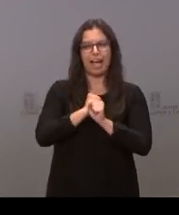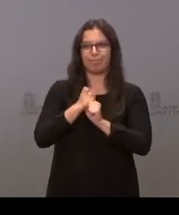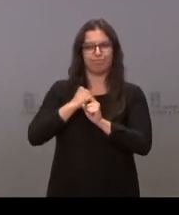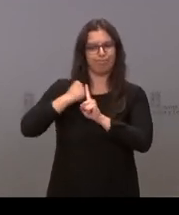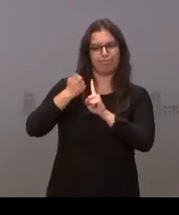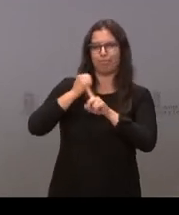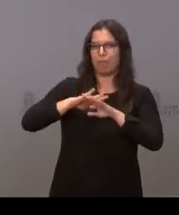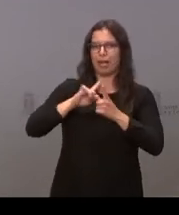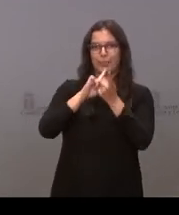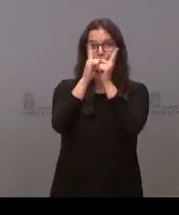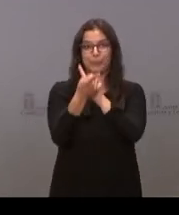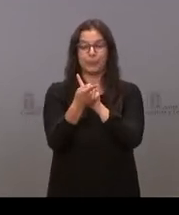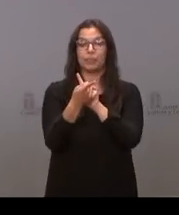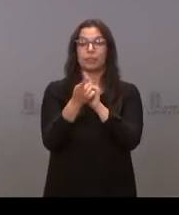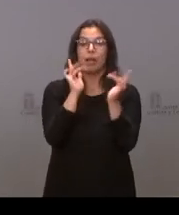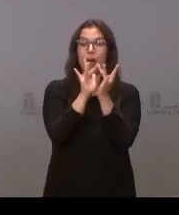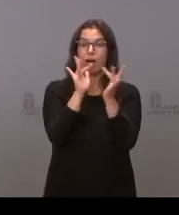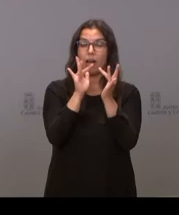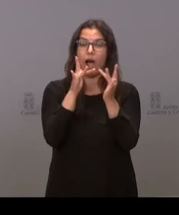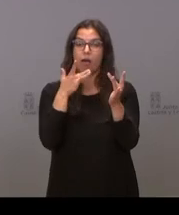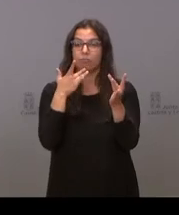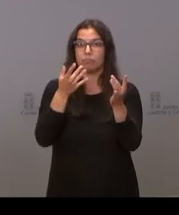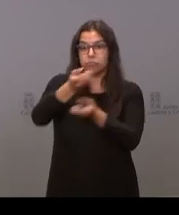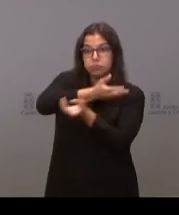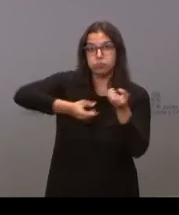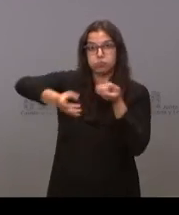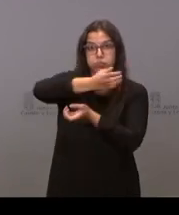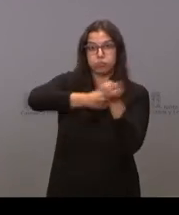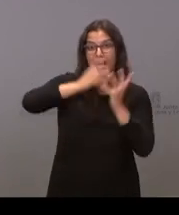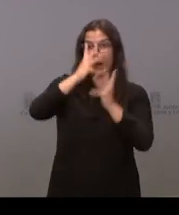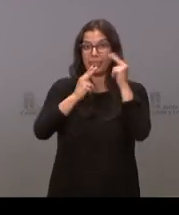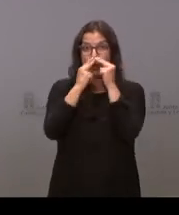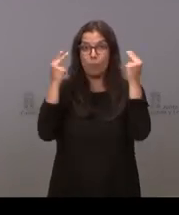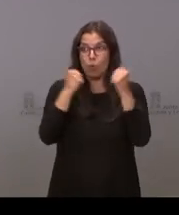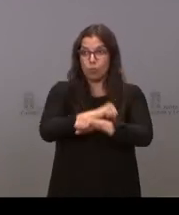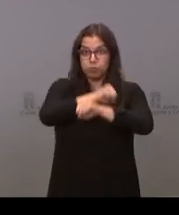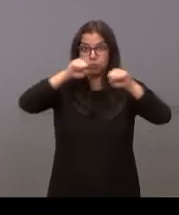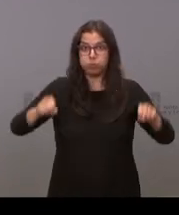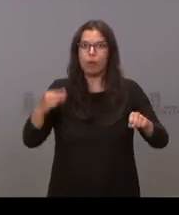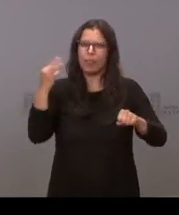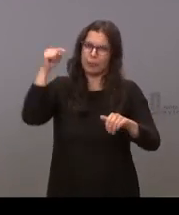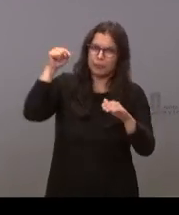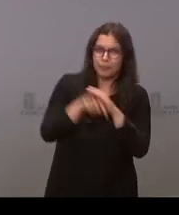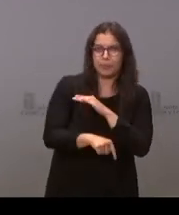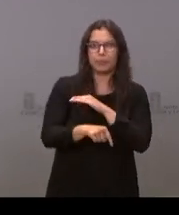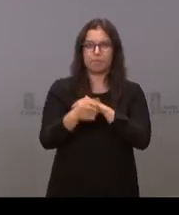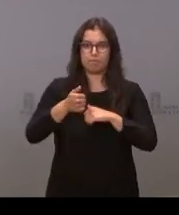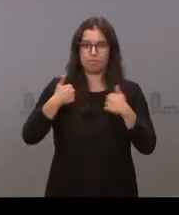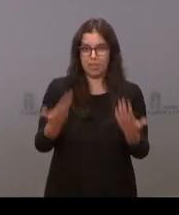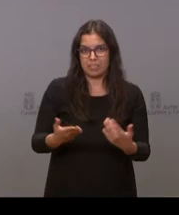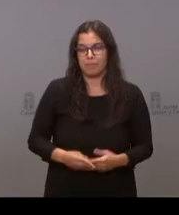relaciones fluidas que hay entre todas las administraciones, tenemos que profundizar en ello, apostar por esa